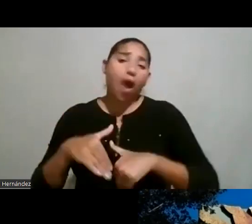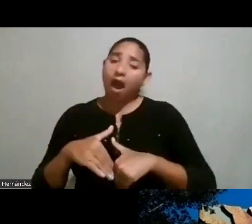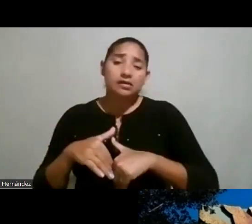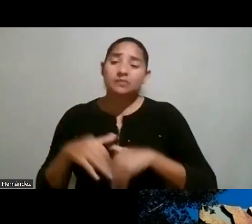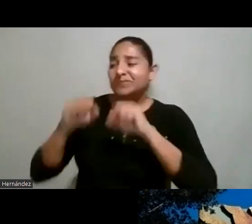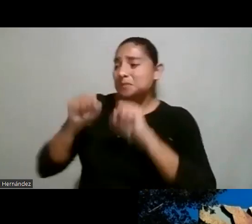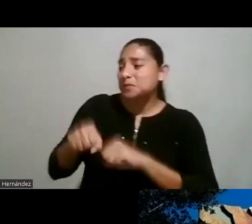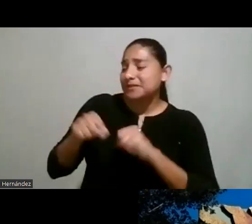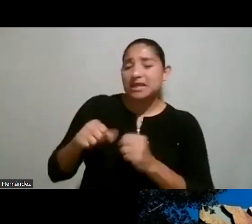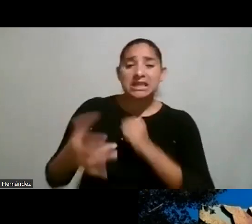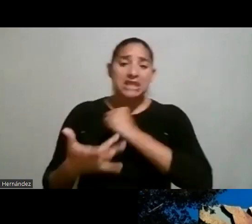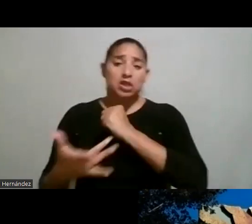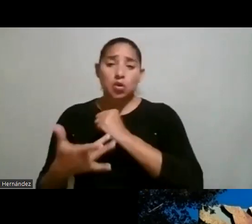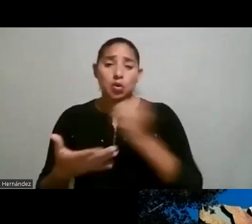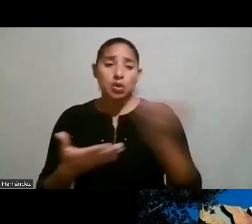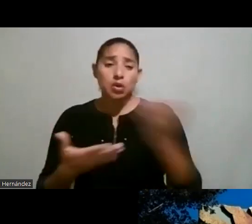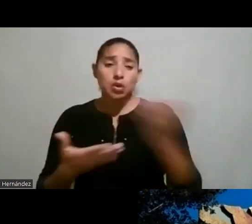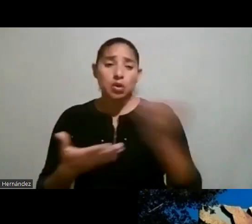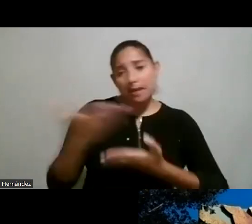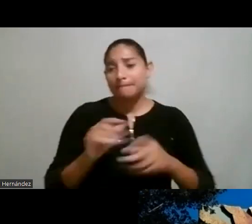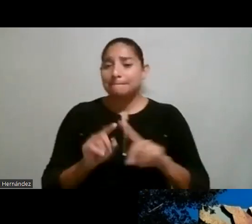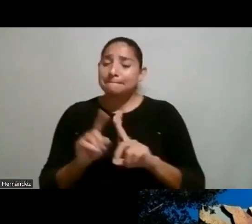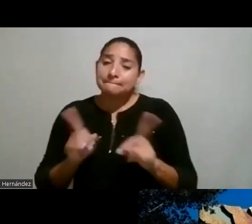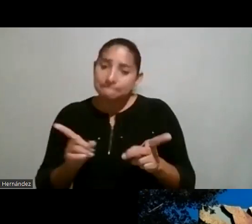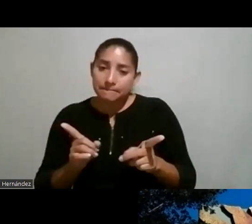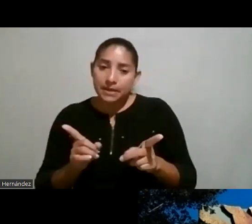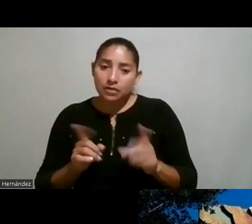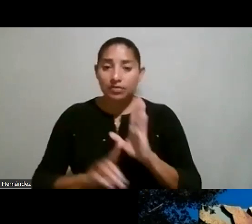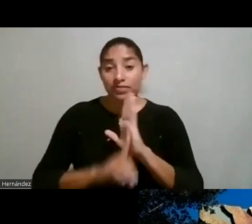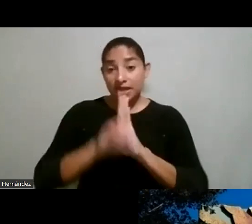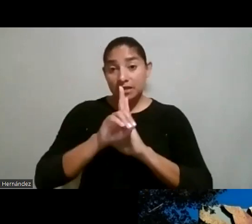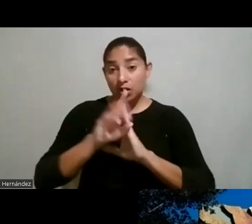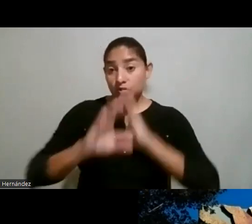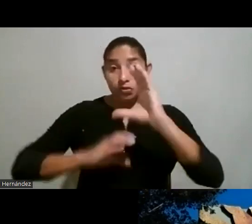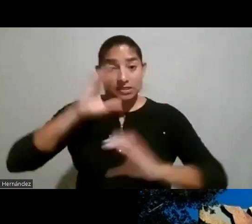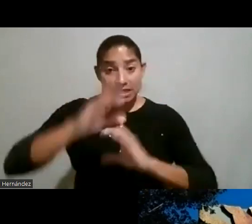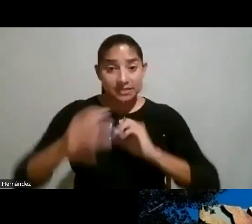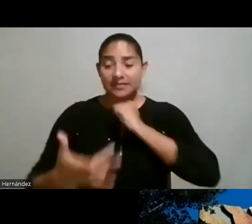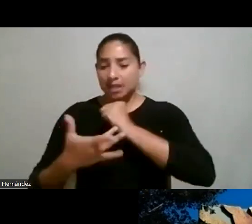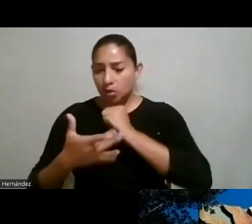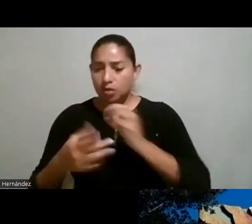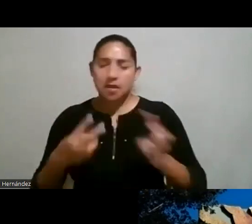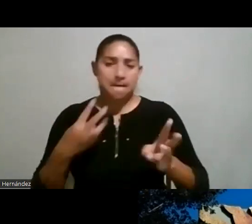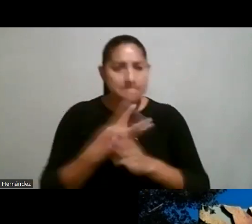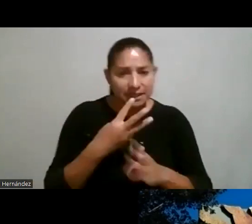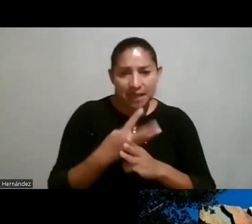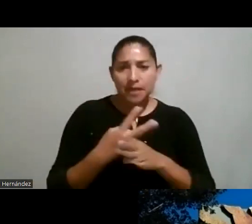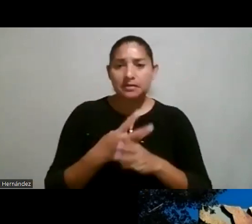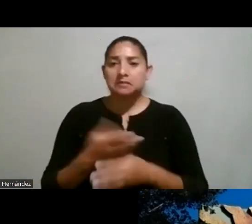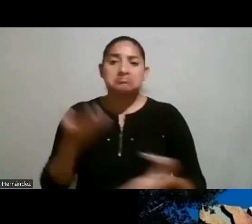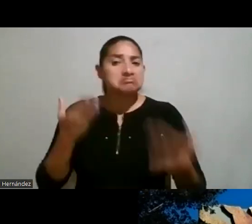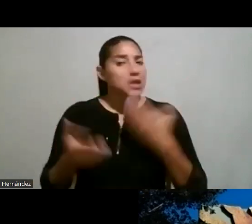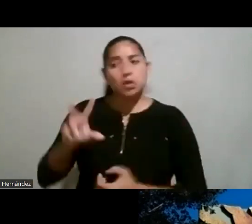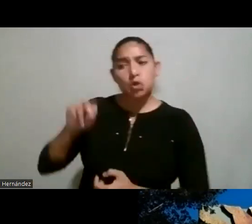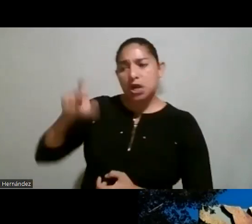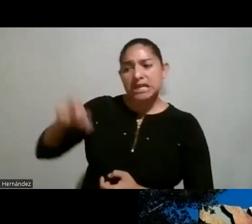posibilidades de la tecnología verdad pero el desarrollo en ciencia en tecnología en ingeniería en matemática quizás no necesita tanto